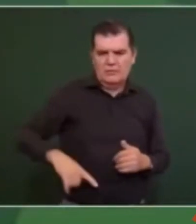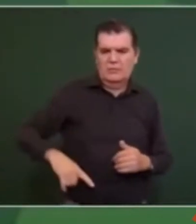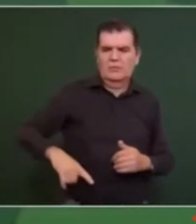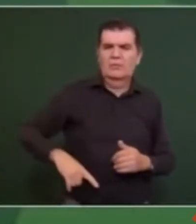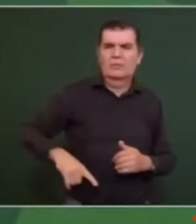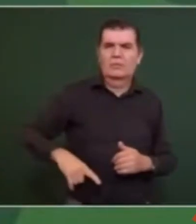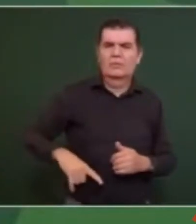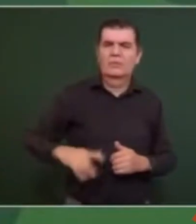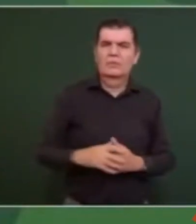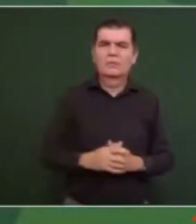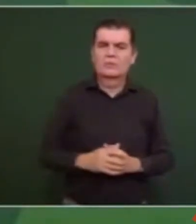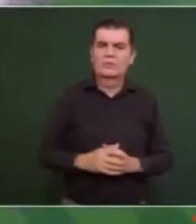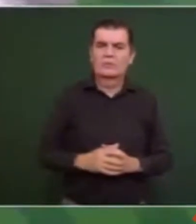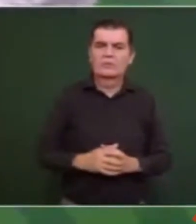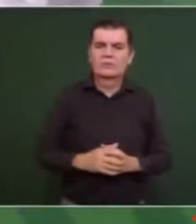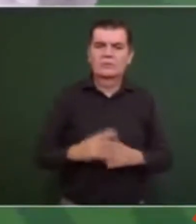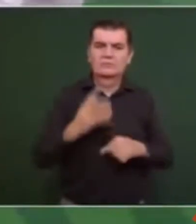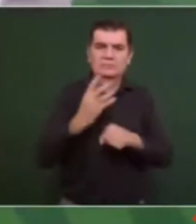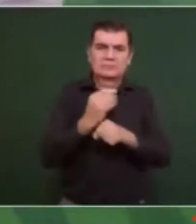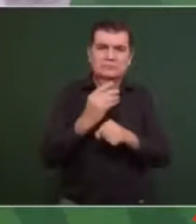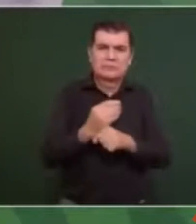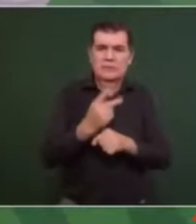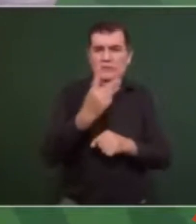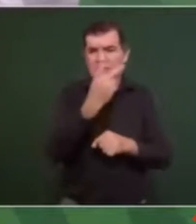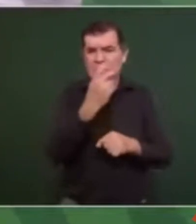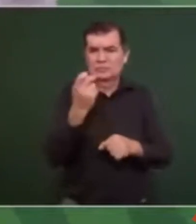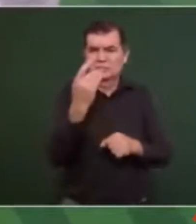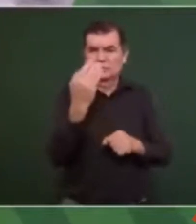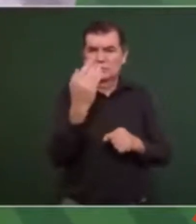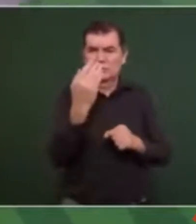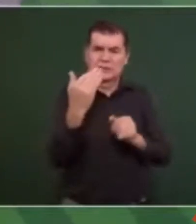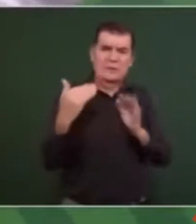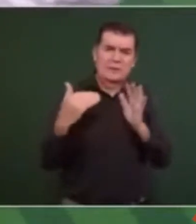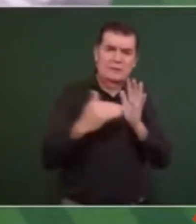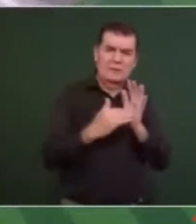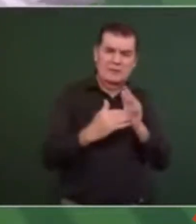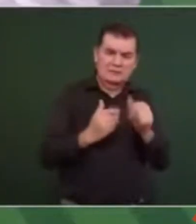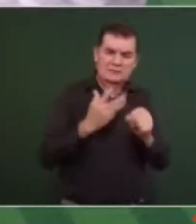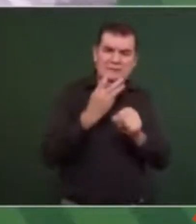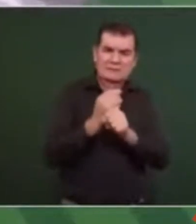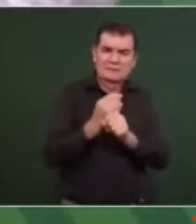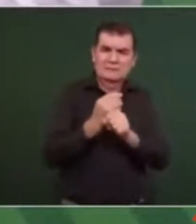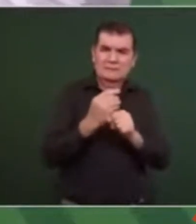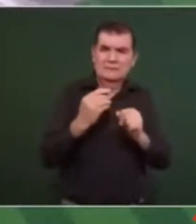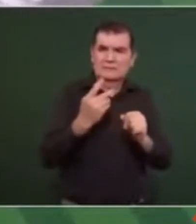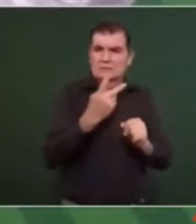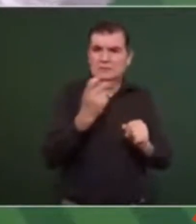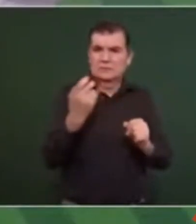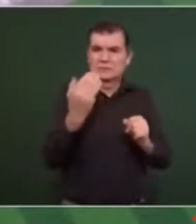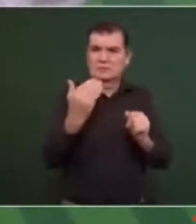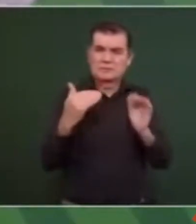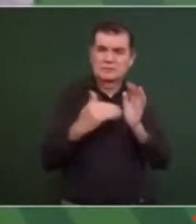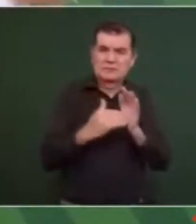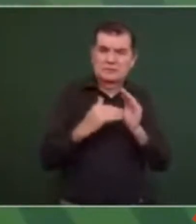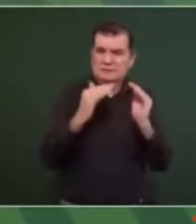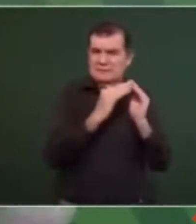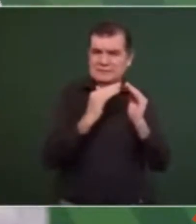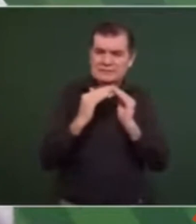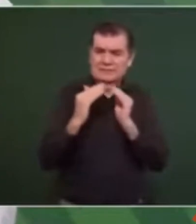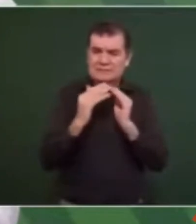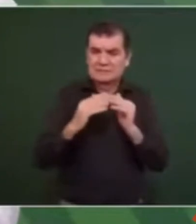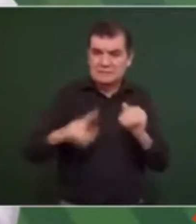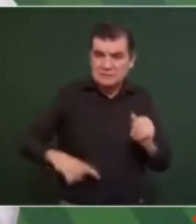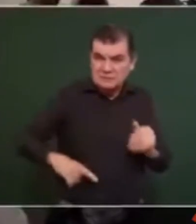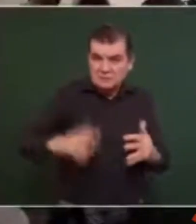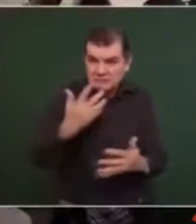construyendo 250 mil o reconstruyendo 250 mil viviendas